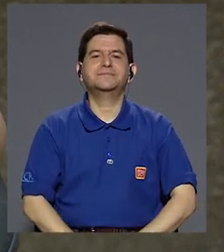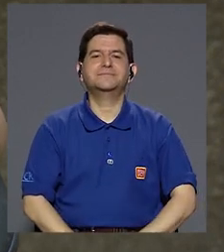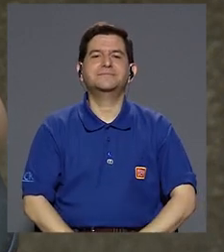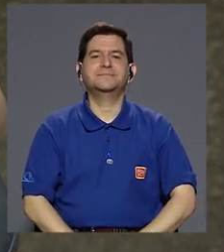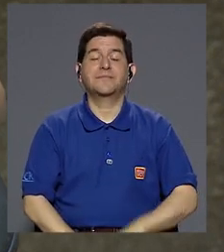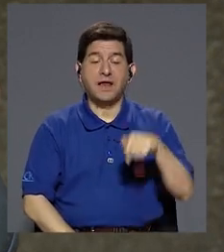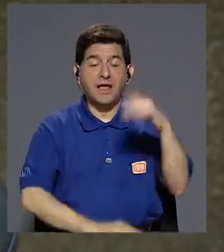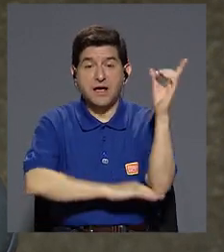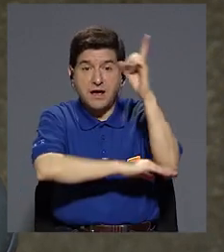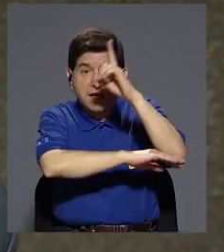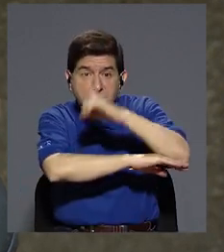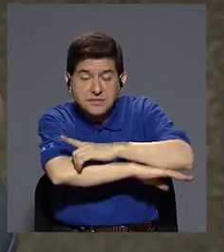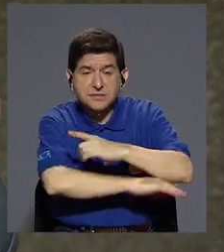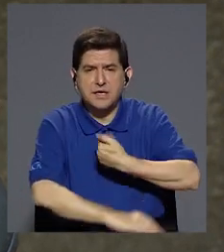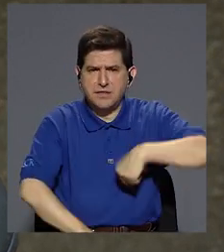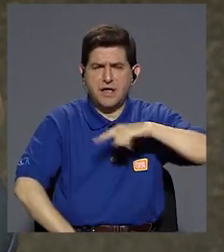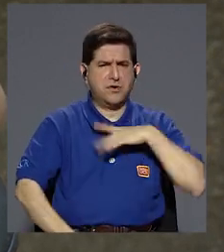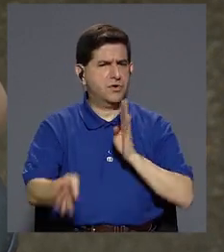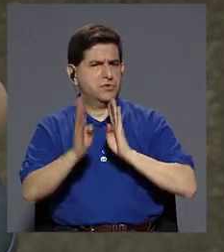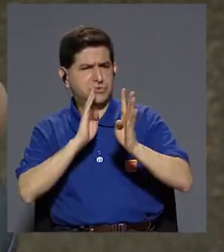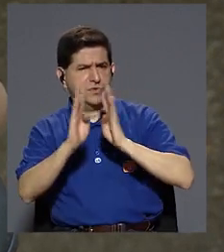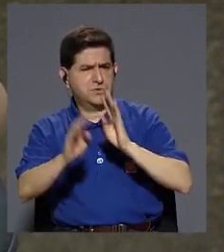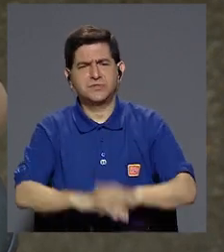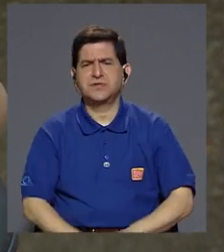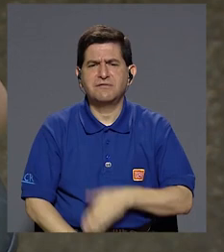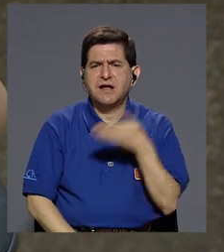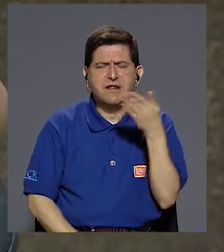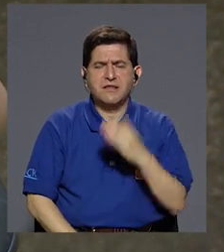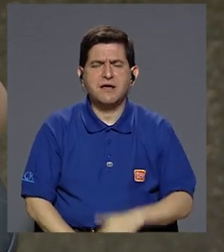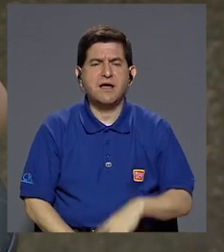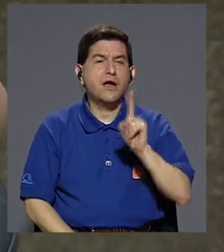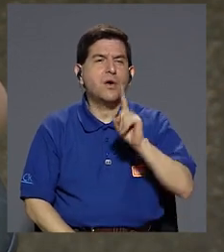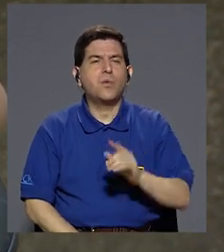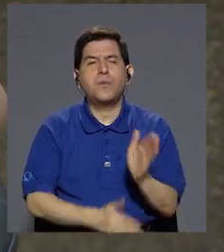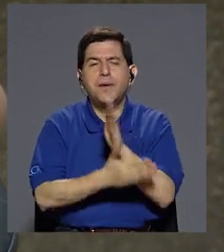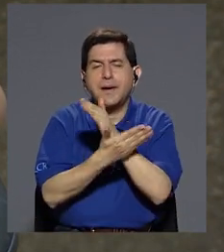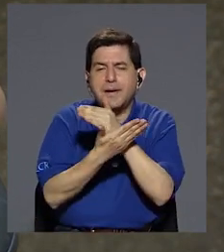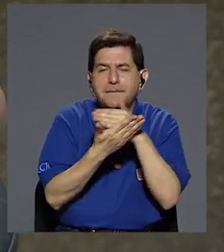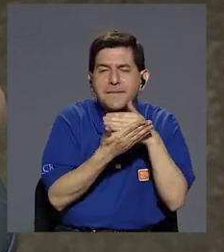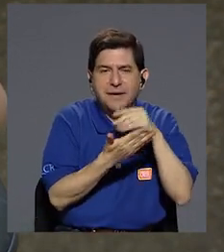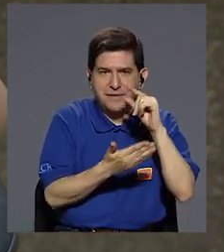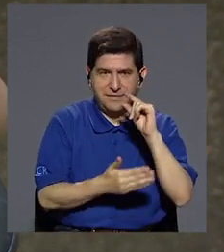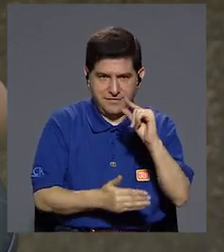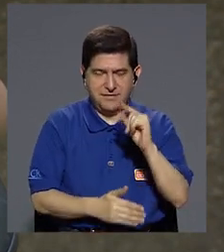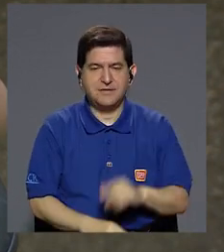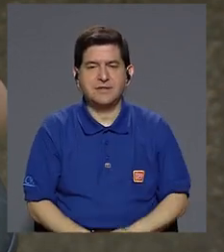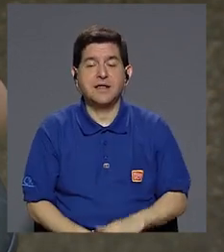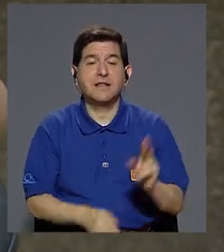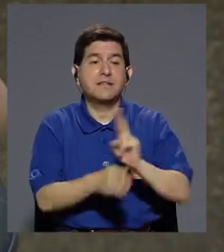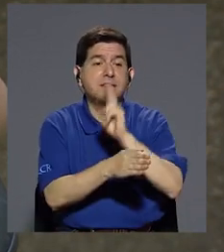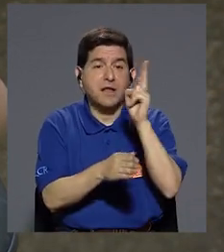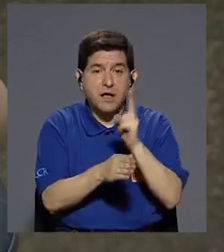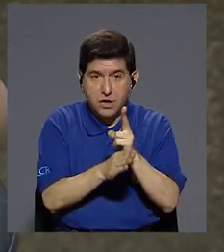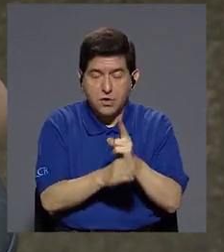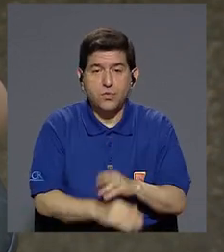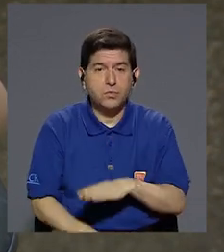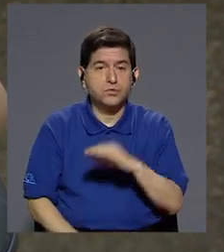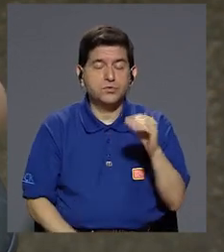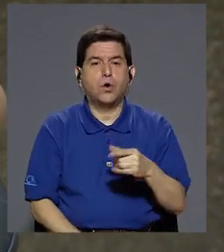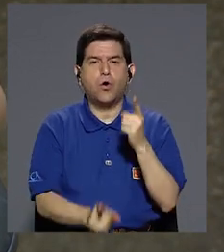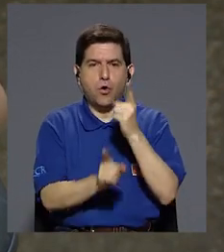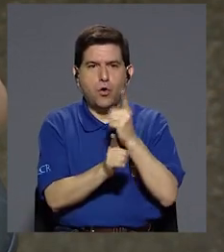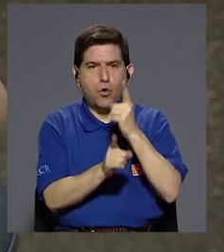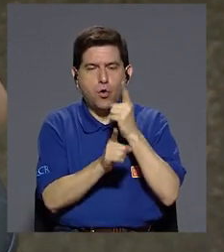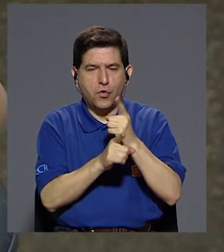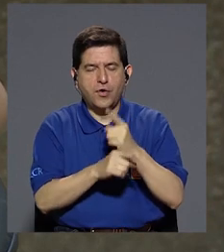Y bueno, para el día de hoy vamos a conversar acerca de una partecita del uso o de la